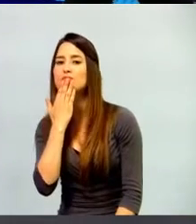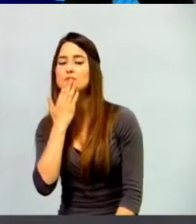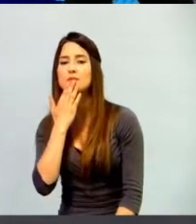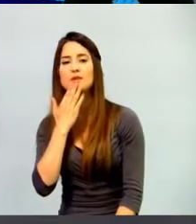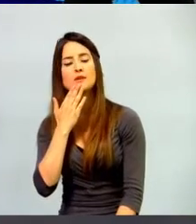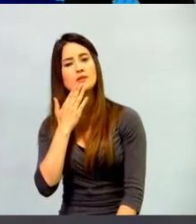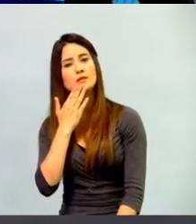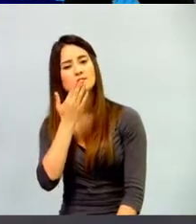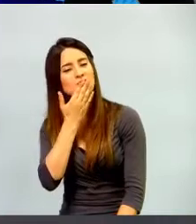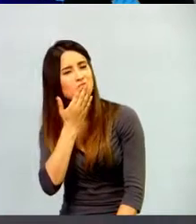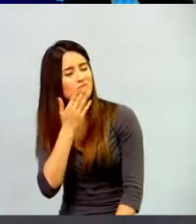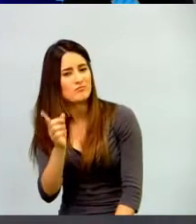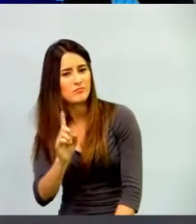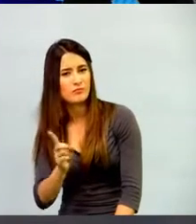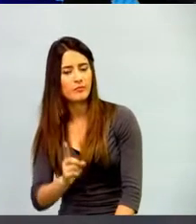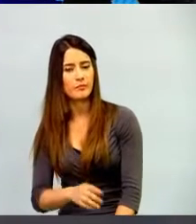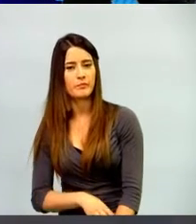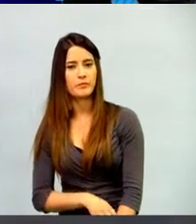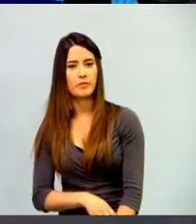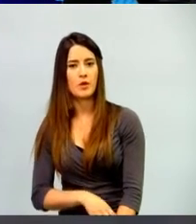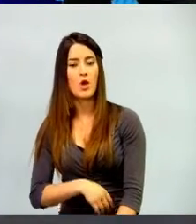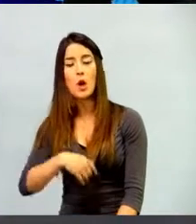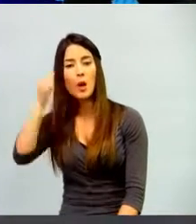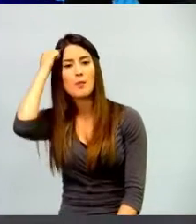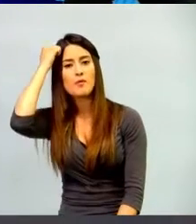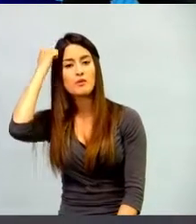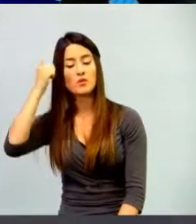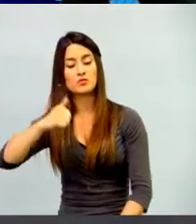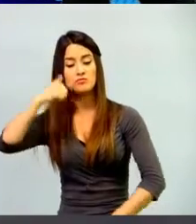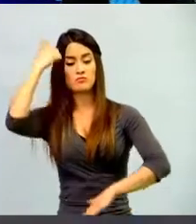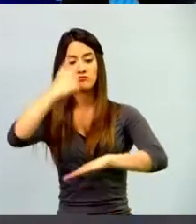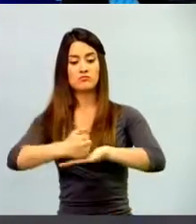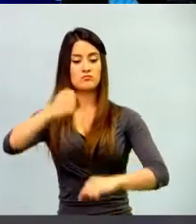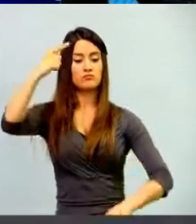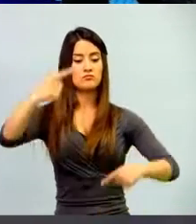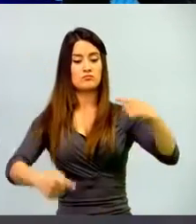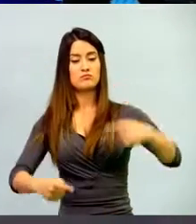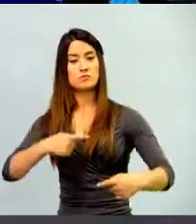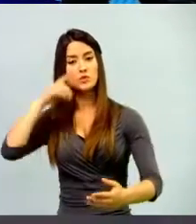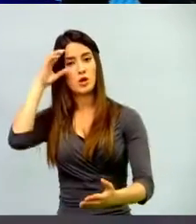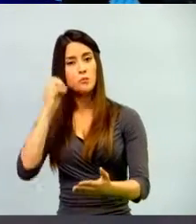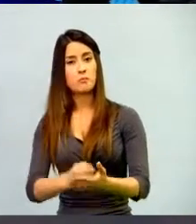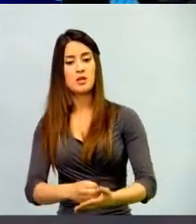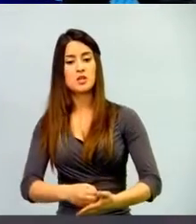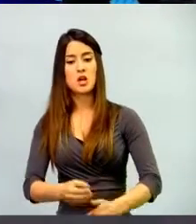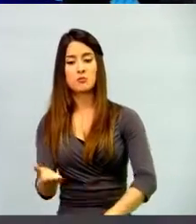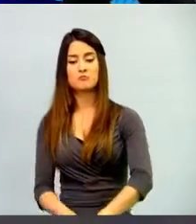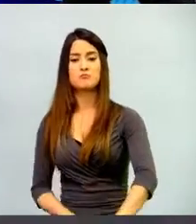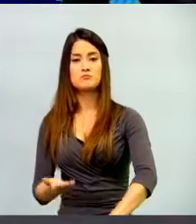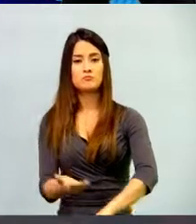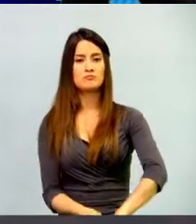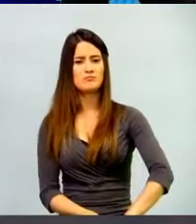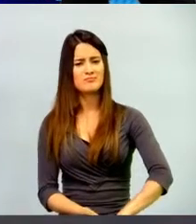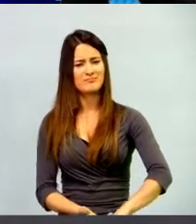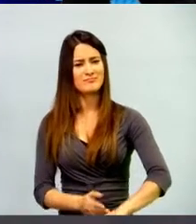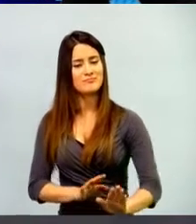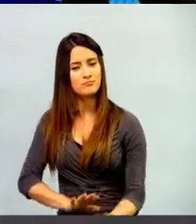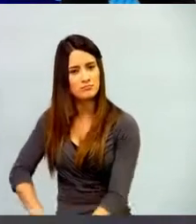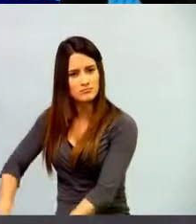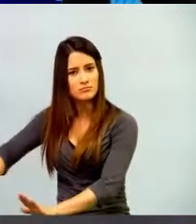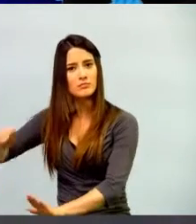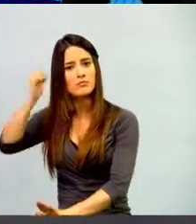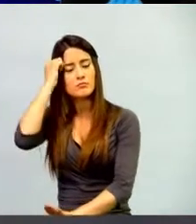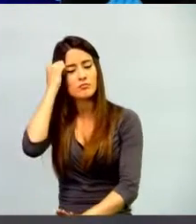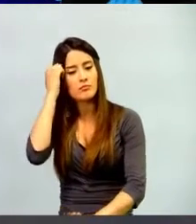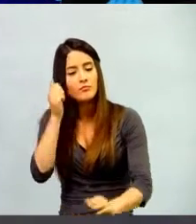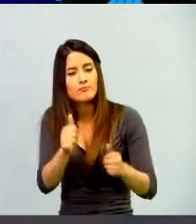persona que impone de pronto sus puntos de vista, es un guía y es un compañero